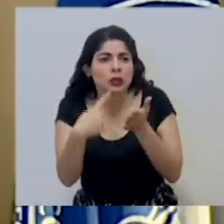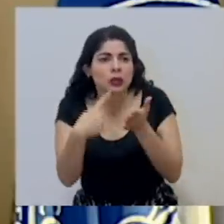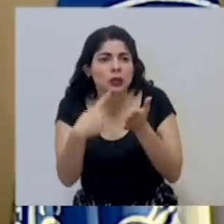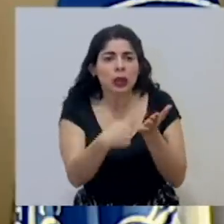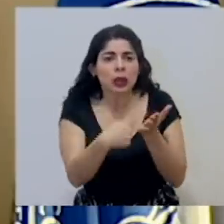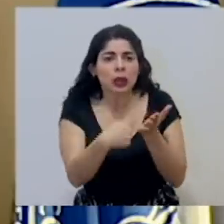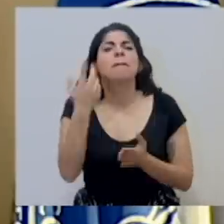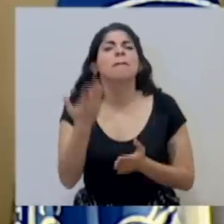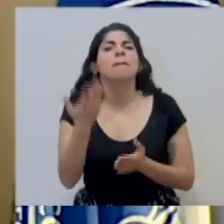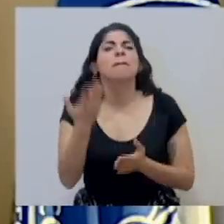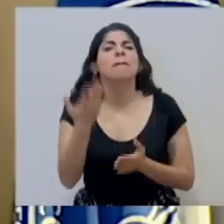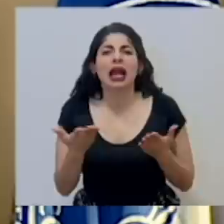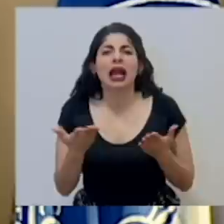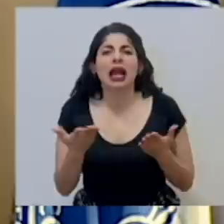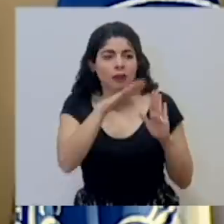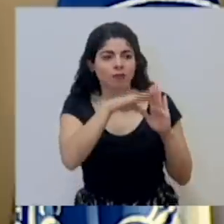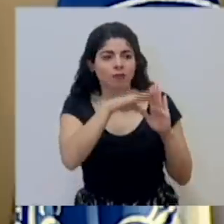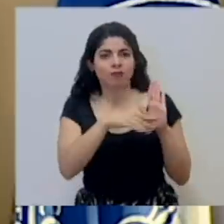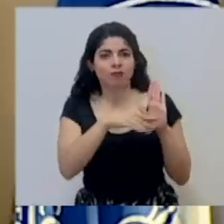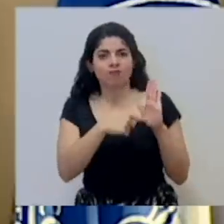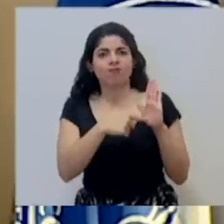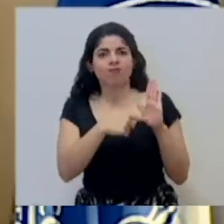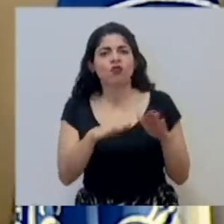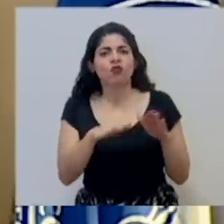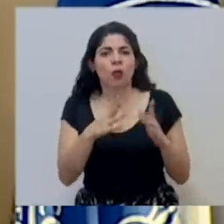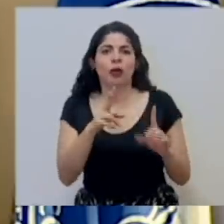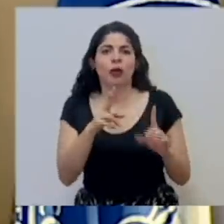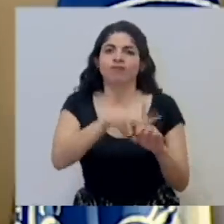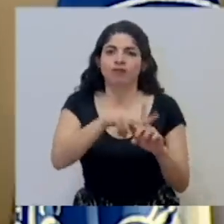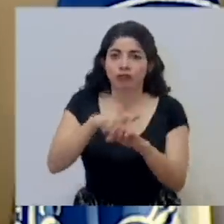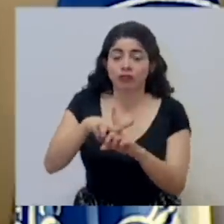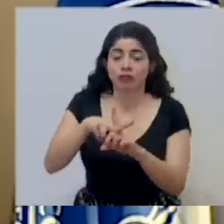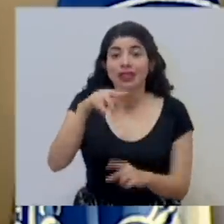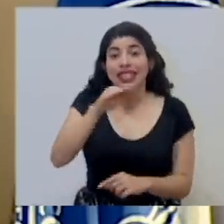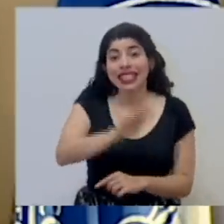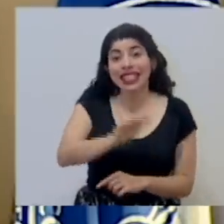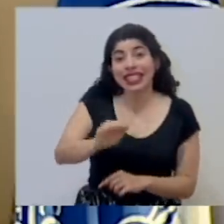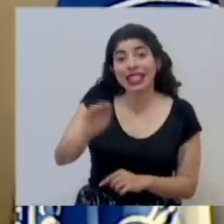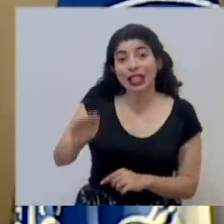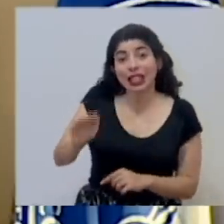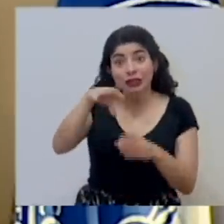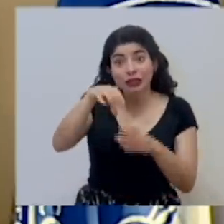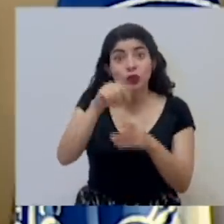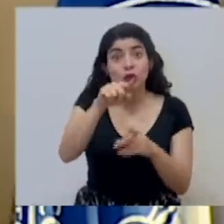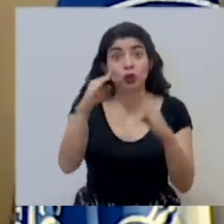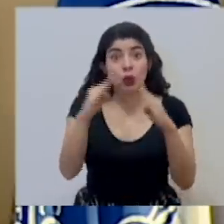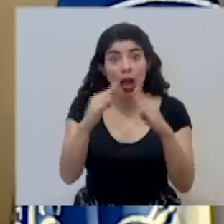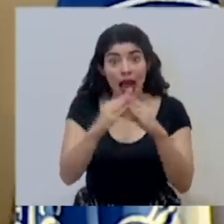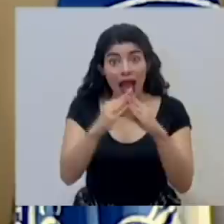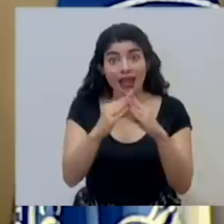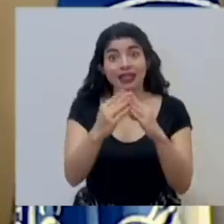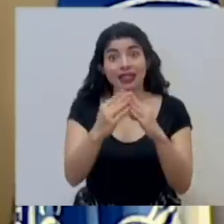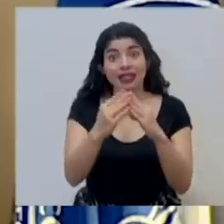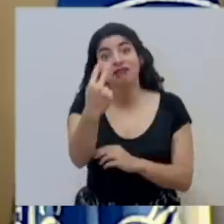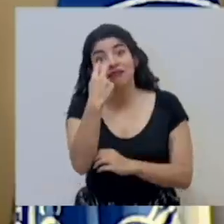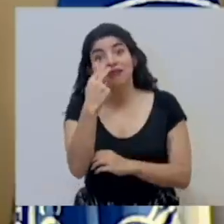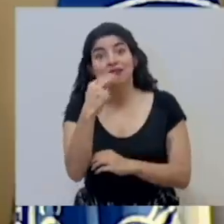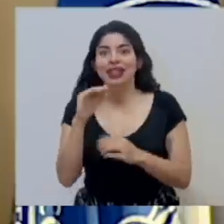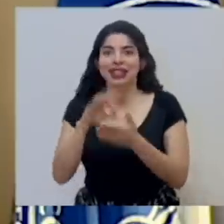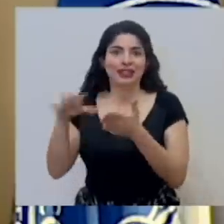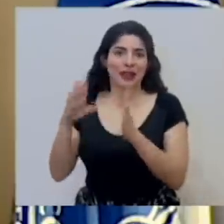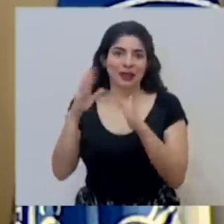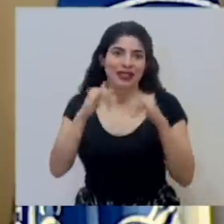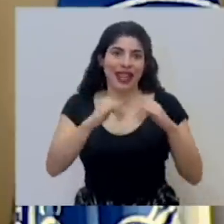para que llevemos adelante las medidas. A los niños y a las niñas que están en sus hogares y que nos ven por estar en los